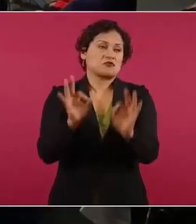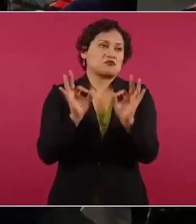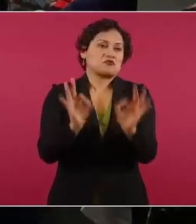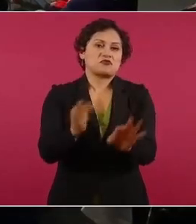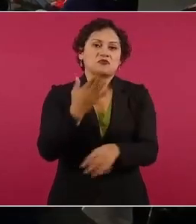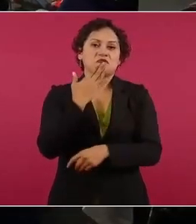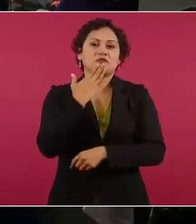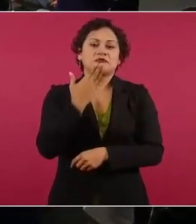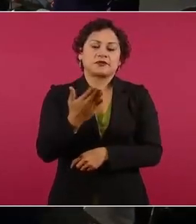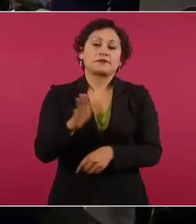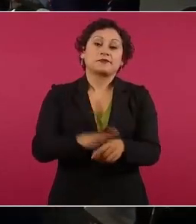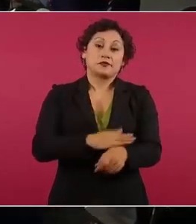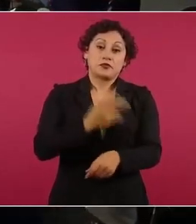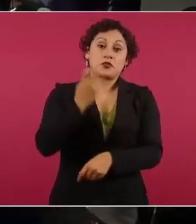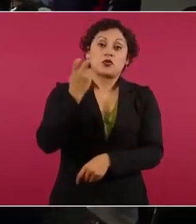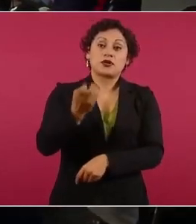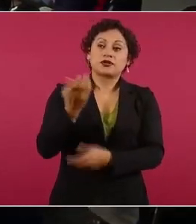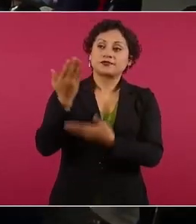los senadores